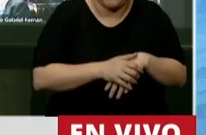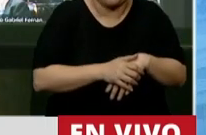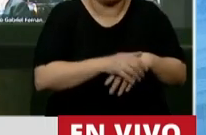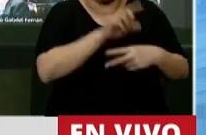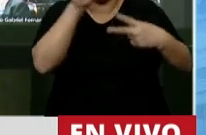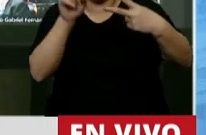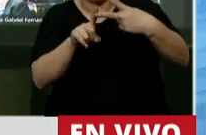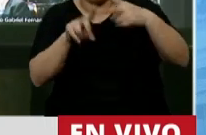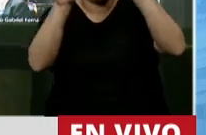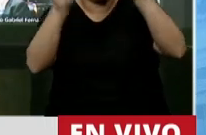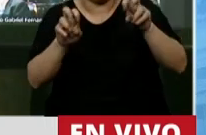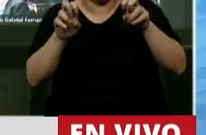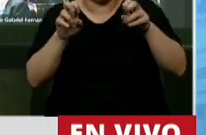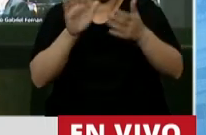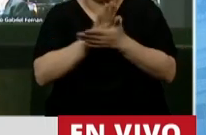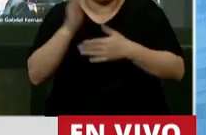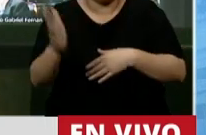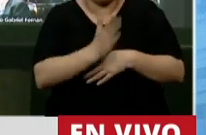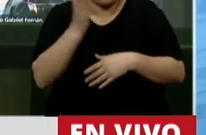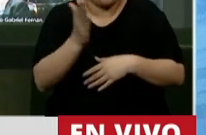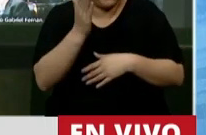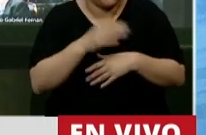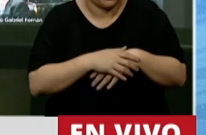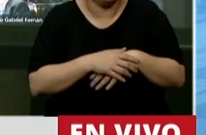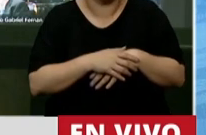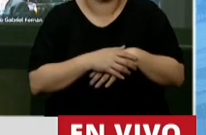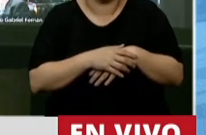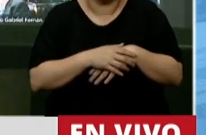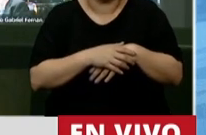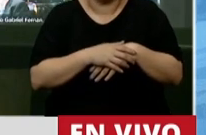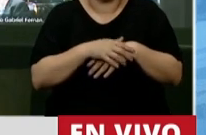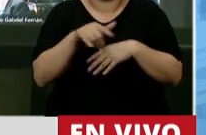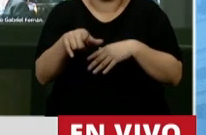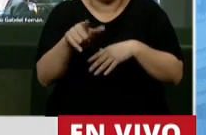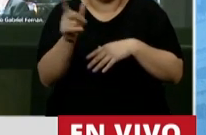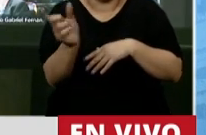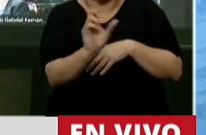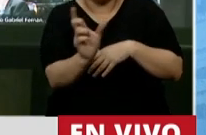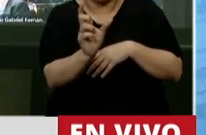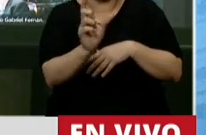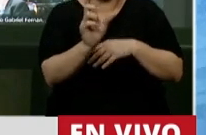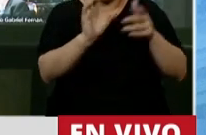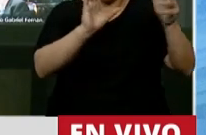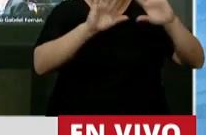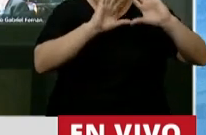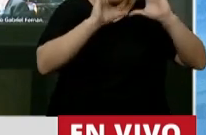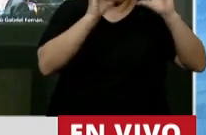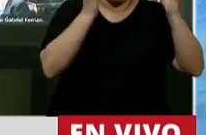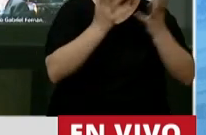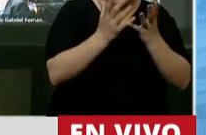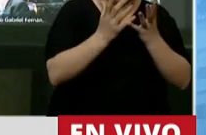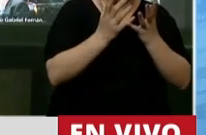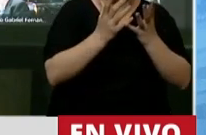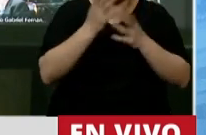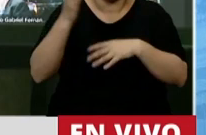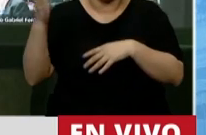respecto a la producción, y creo que hay que dejar de lado esa diferencia que puede haber entre medio ambiente y